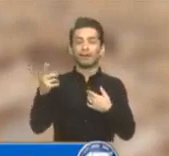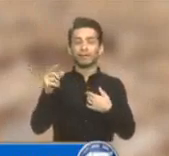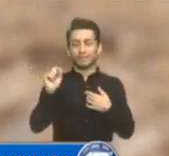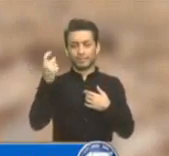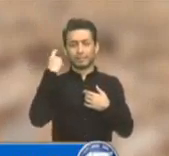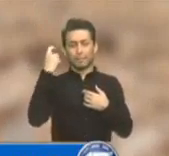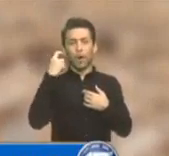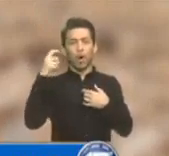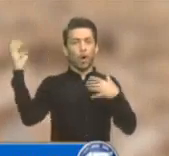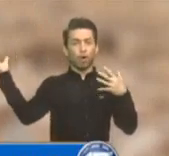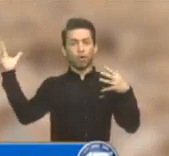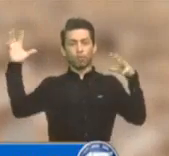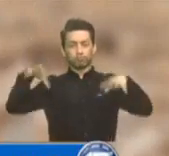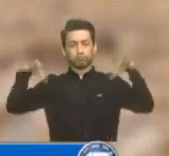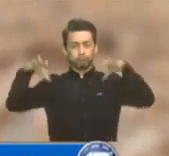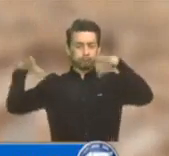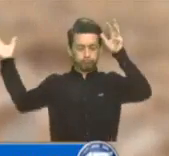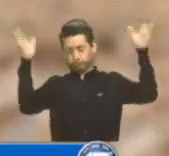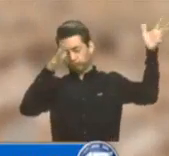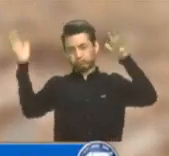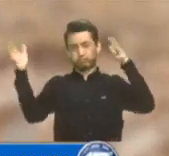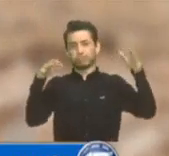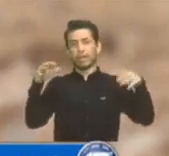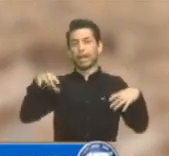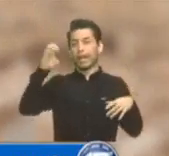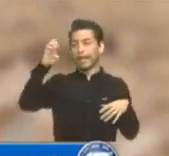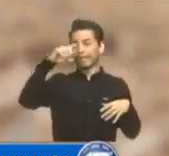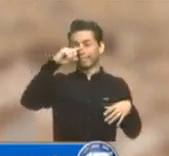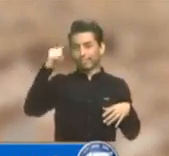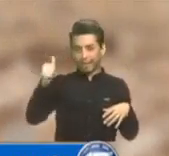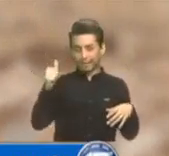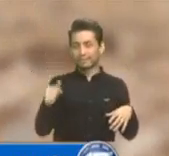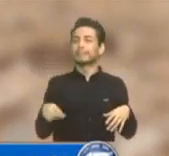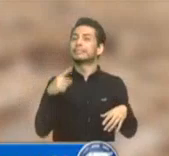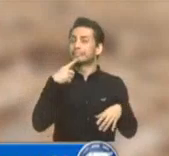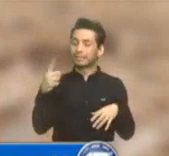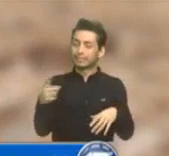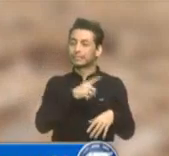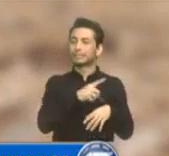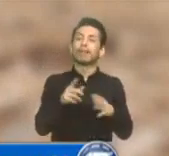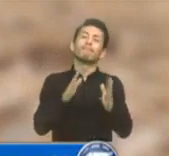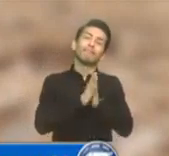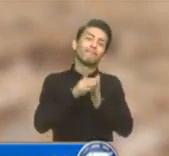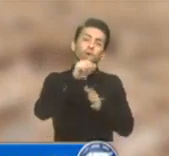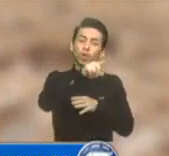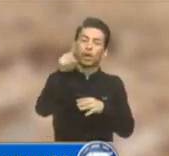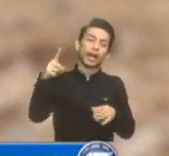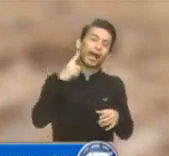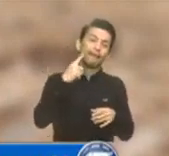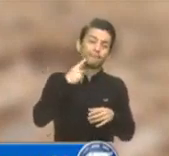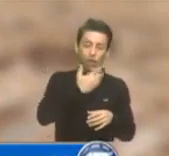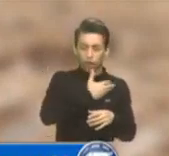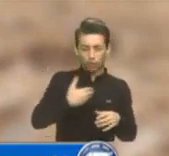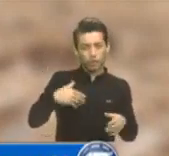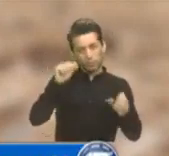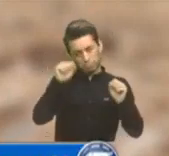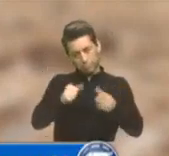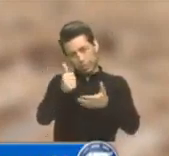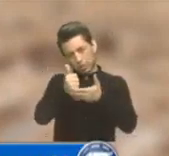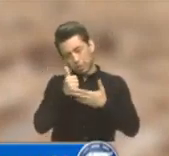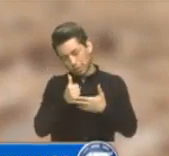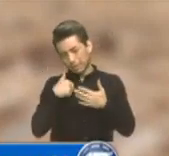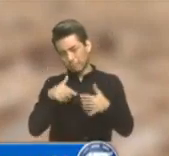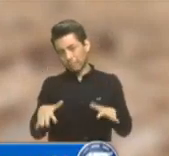tropical Eta. Los afectados hacen un llamado a las autoridades gubernamentales para que puedan apoyarlos de lo que ellos describen